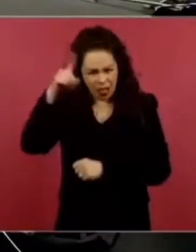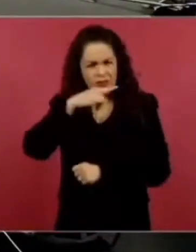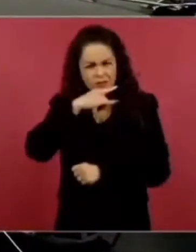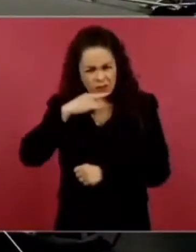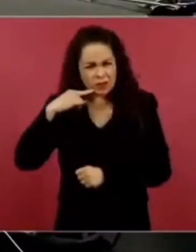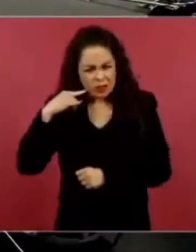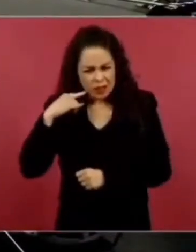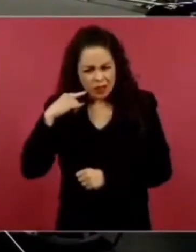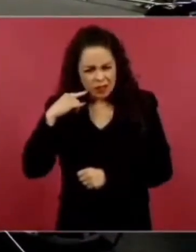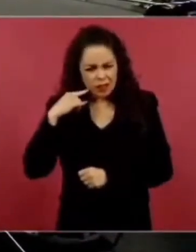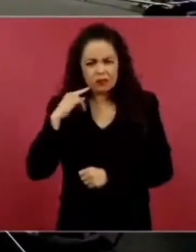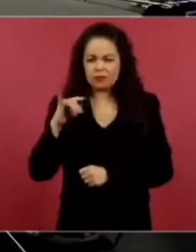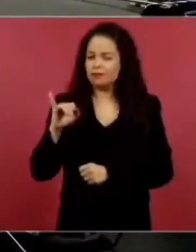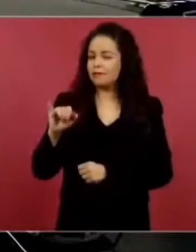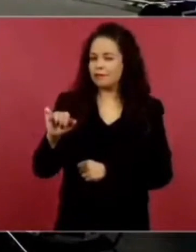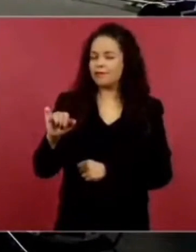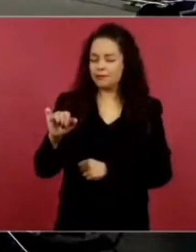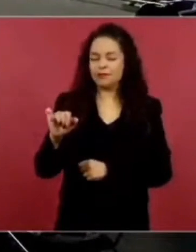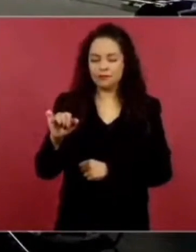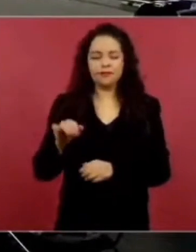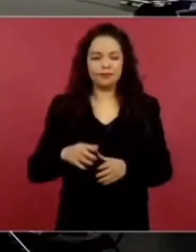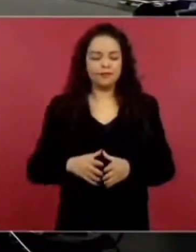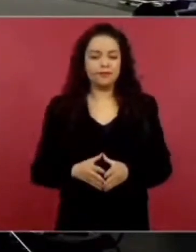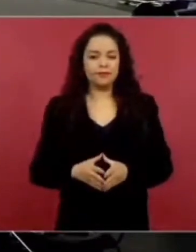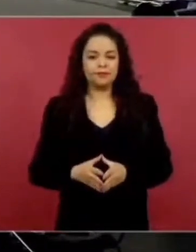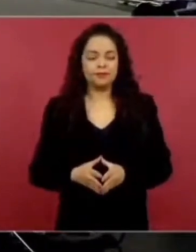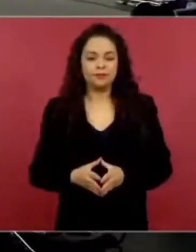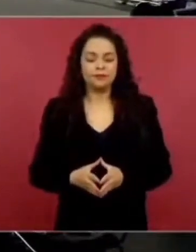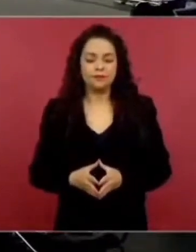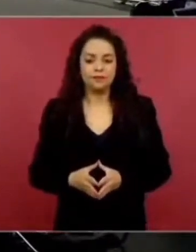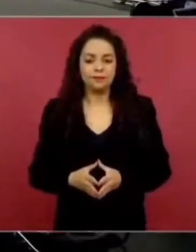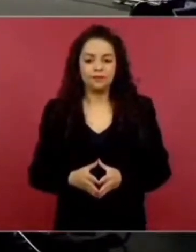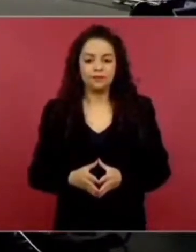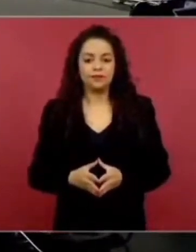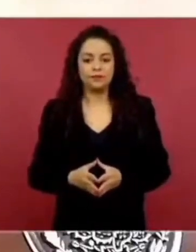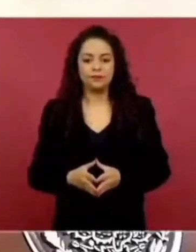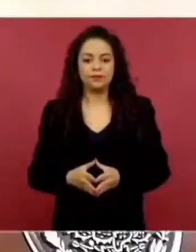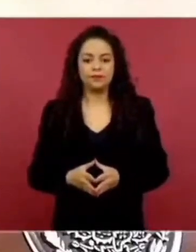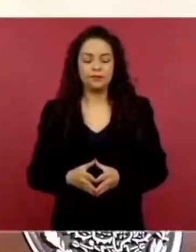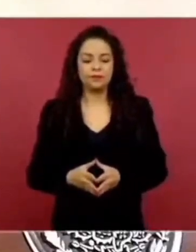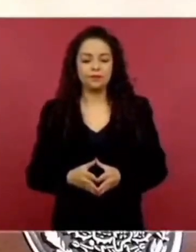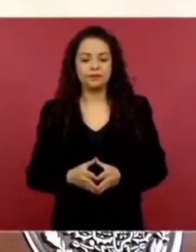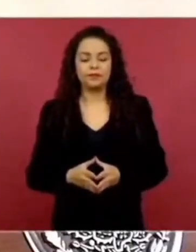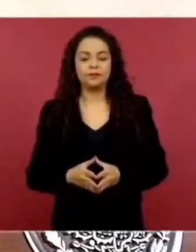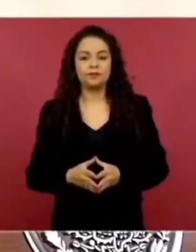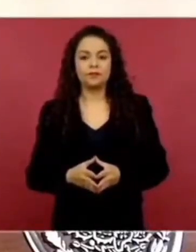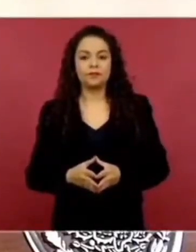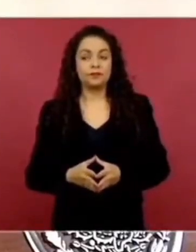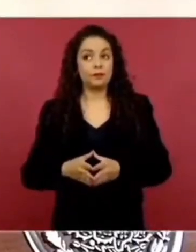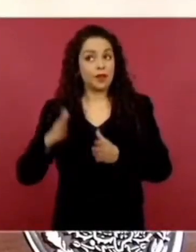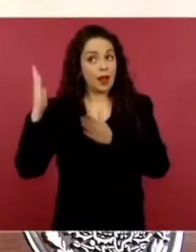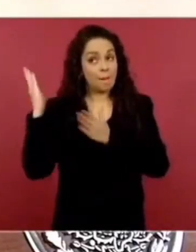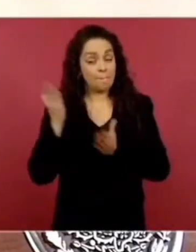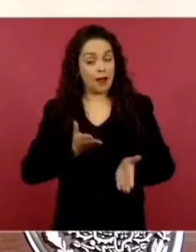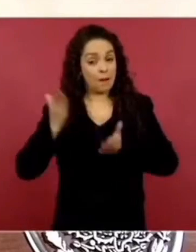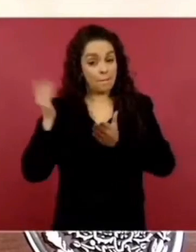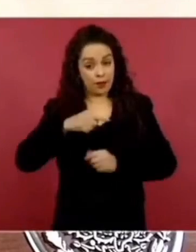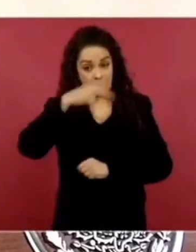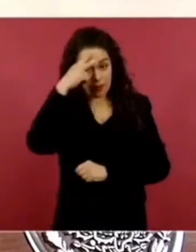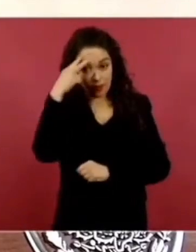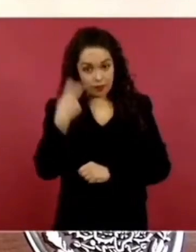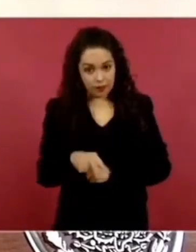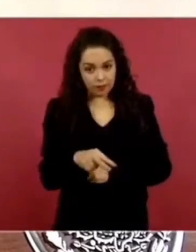Ahora. Y de regreso ya les damos sus apoyos,